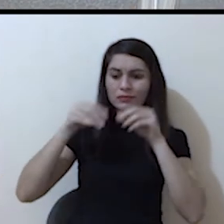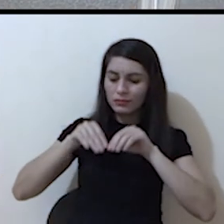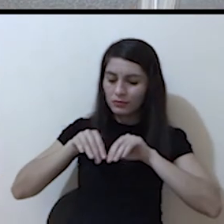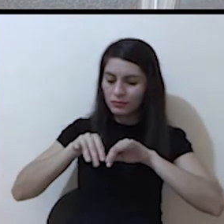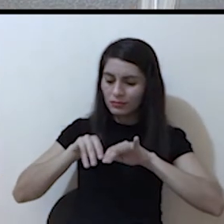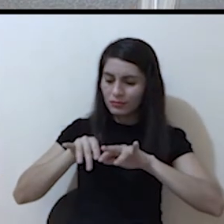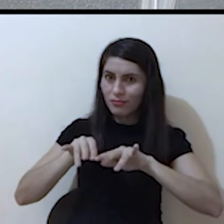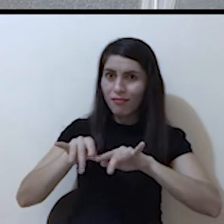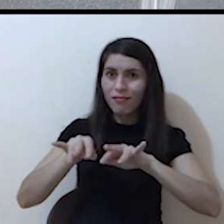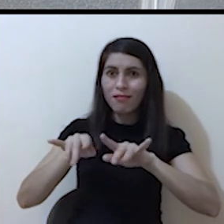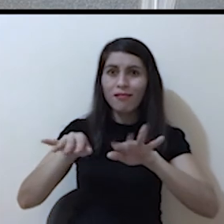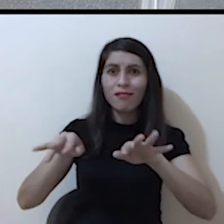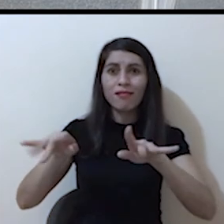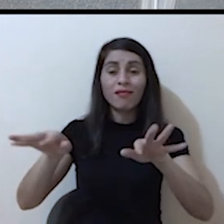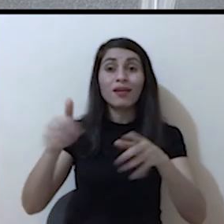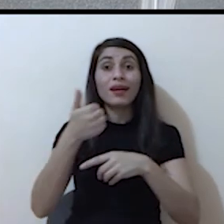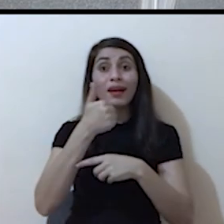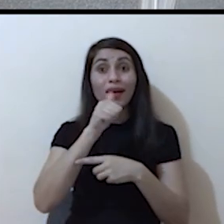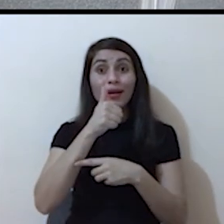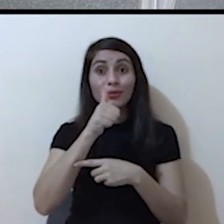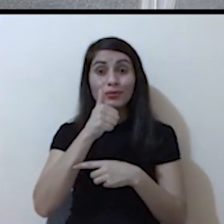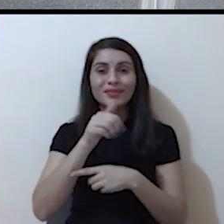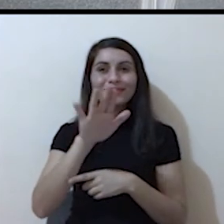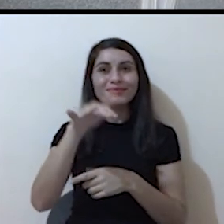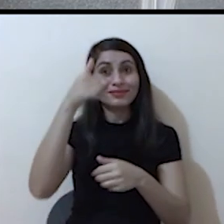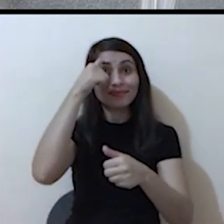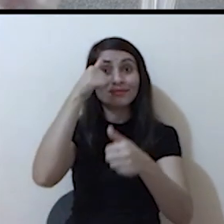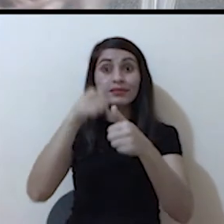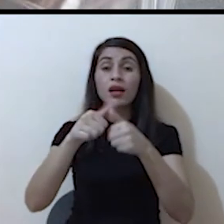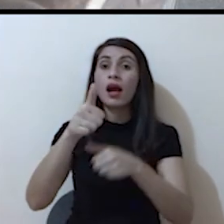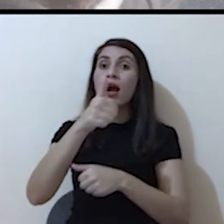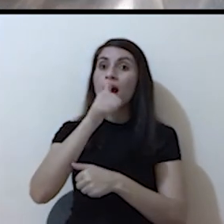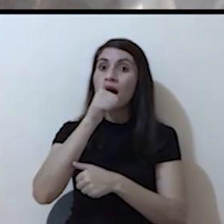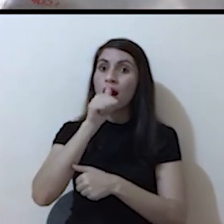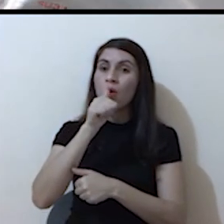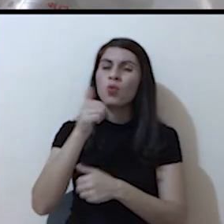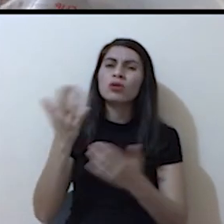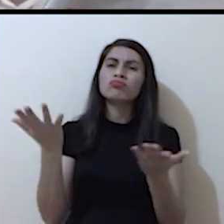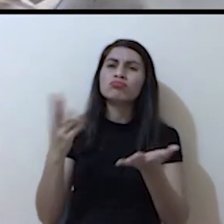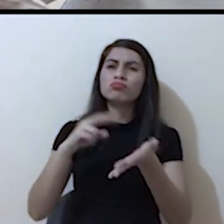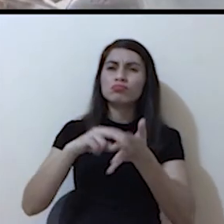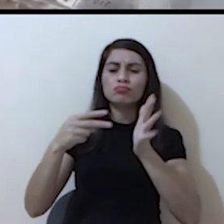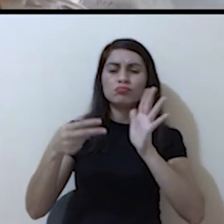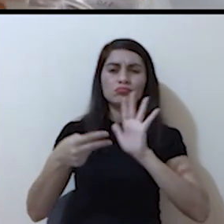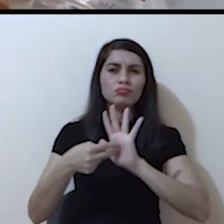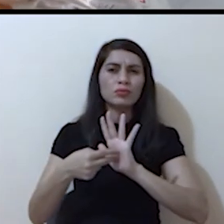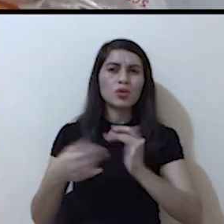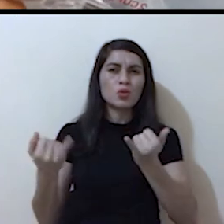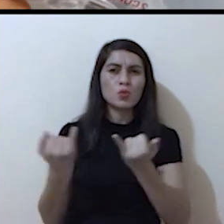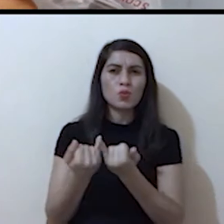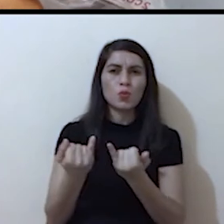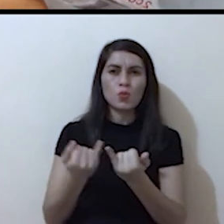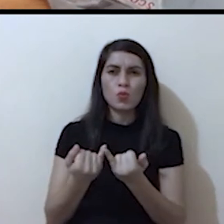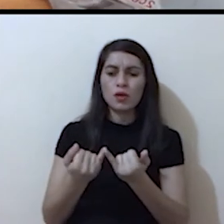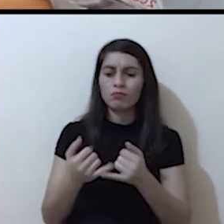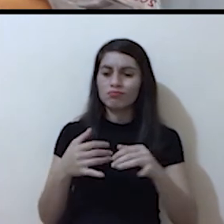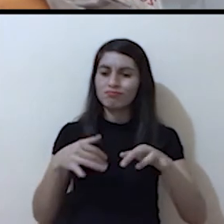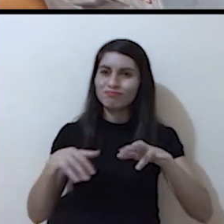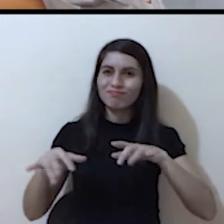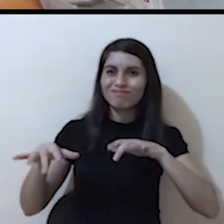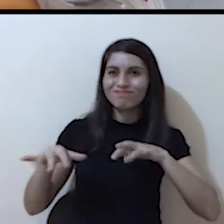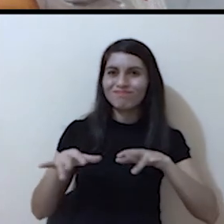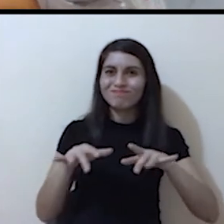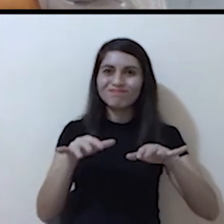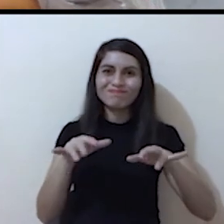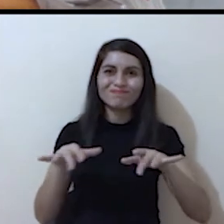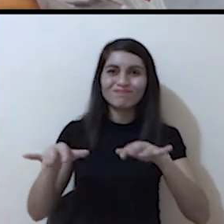del agua este colorante. Y recuerda, el agua es cíclica. ¿Qué sucede cuando el agua empieza a generar movimiento?